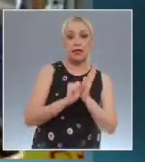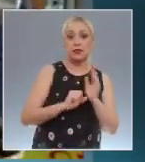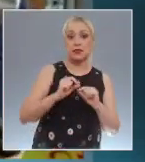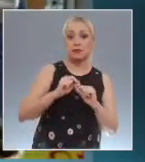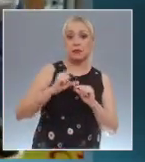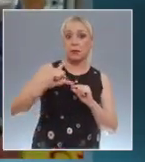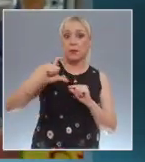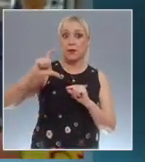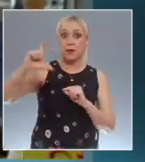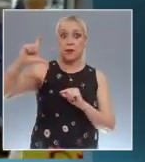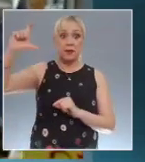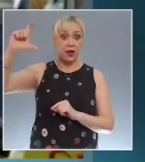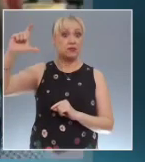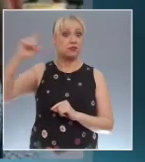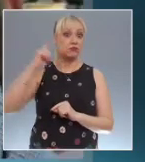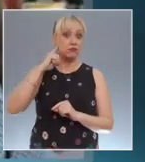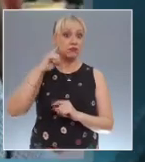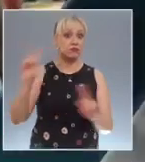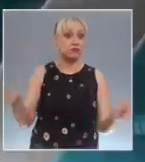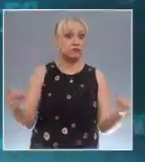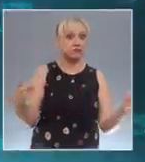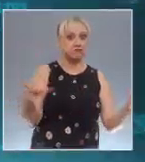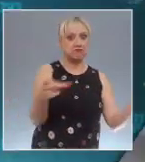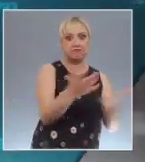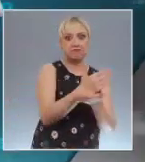nivel más alto desde noviembre de 2021.